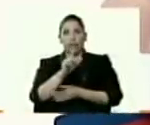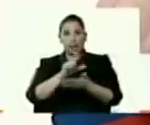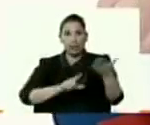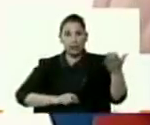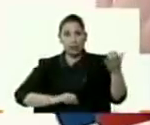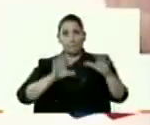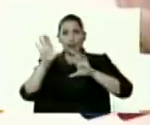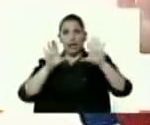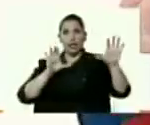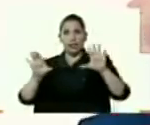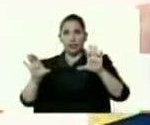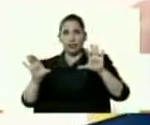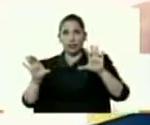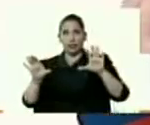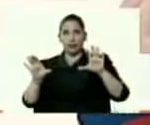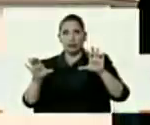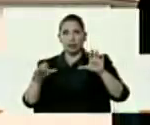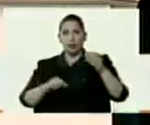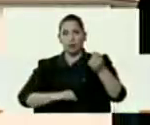Éramos muchos y parió la abuela.